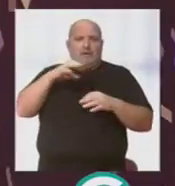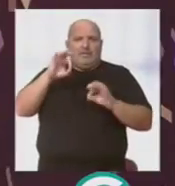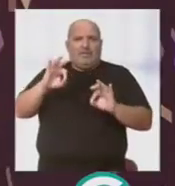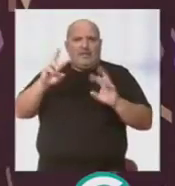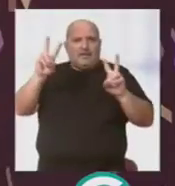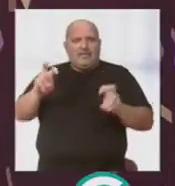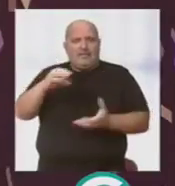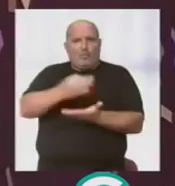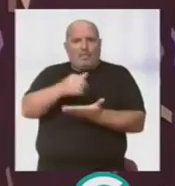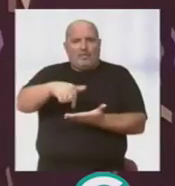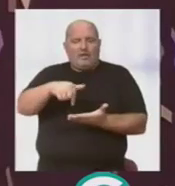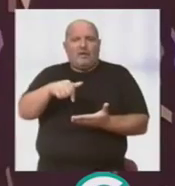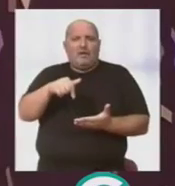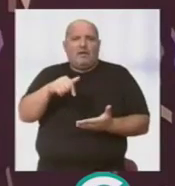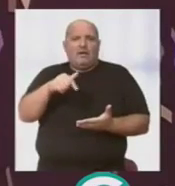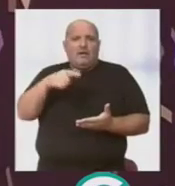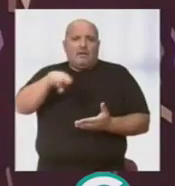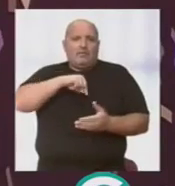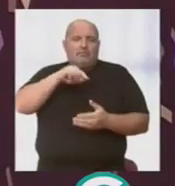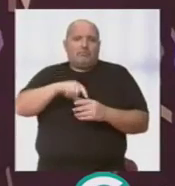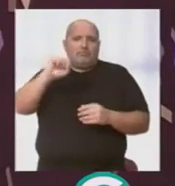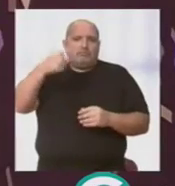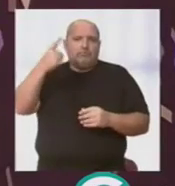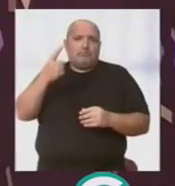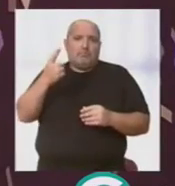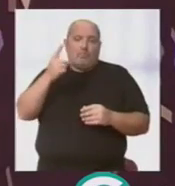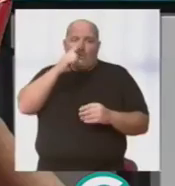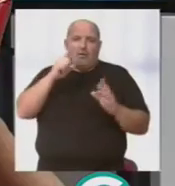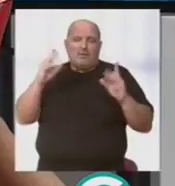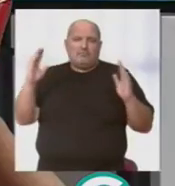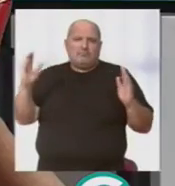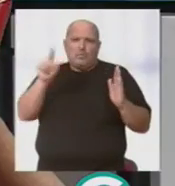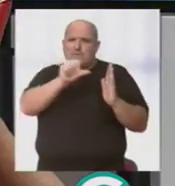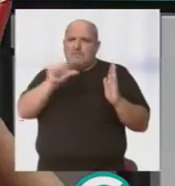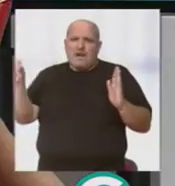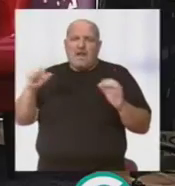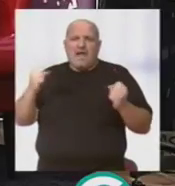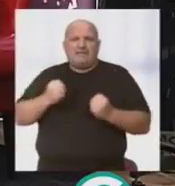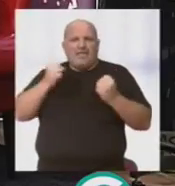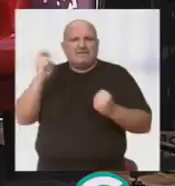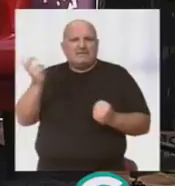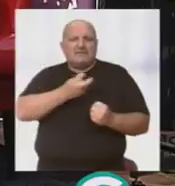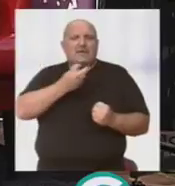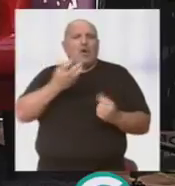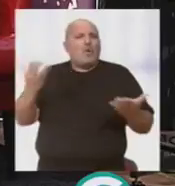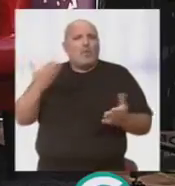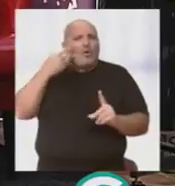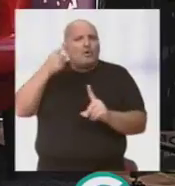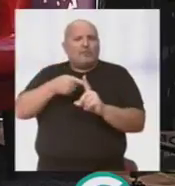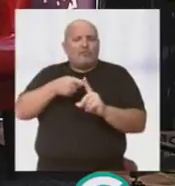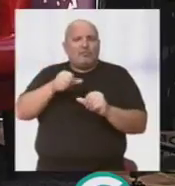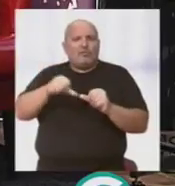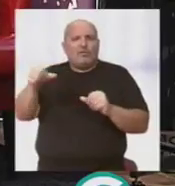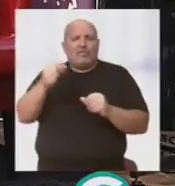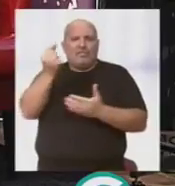la ciudad, que es, bueno, pues vuestro acto central del año, que es toda una semana de actividades. ¿Cómo enfocasteis un poco